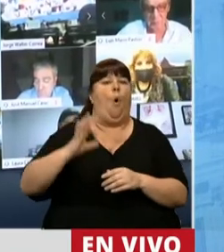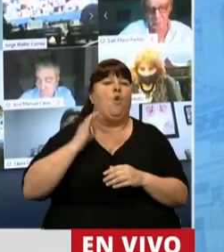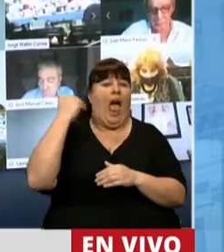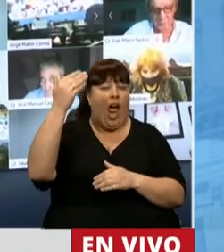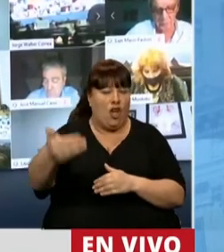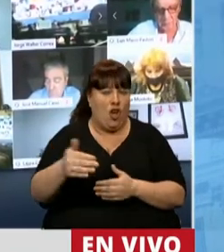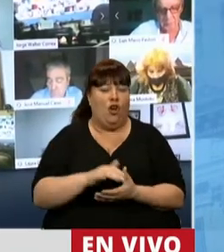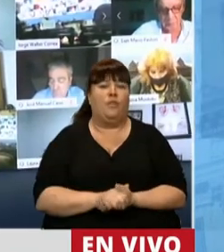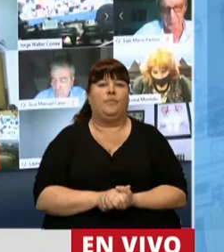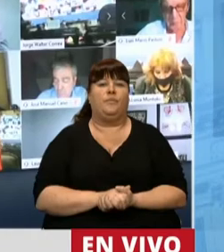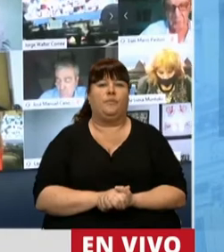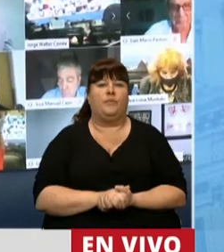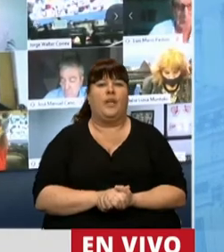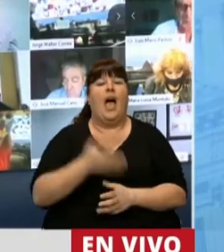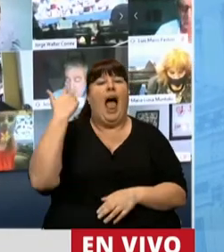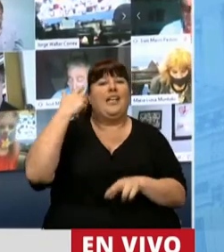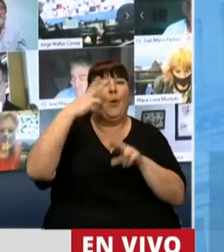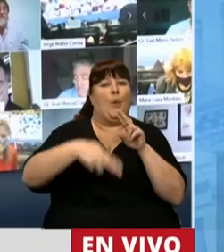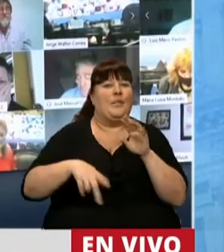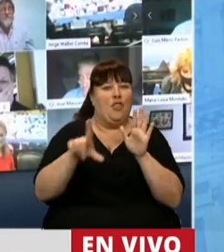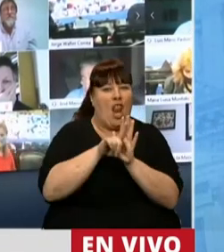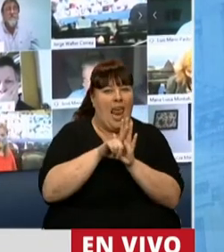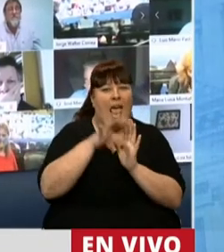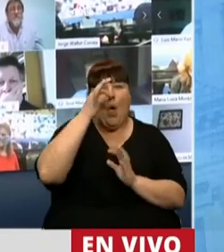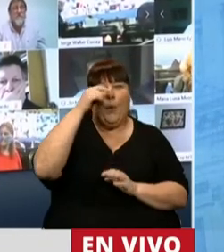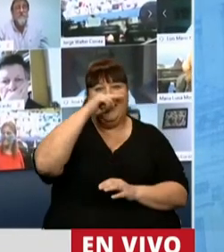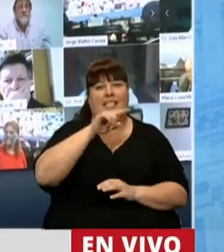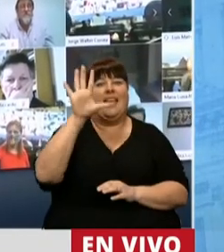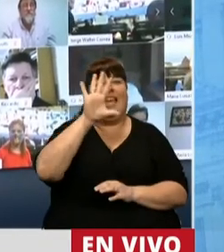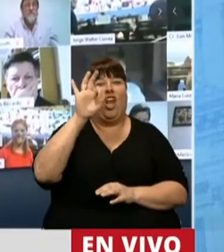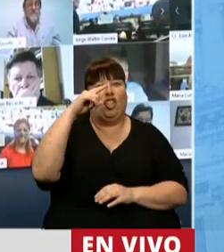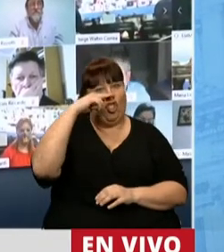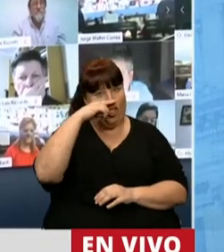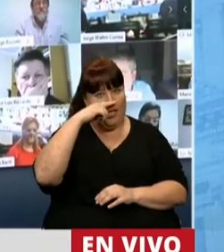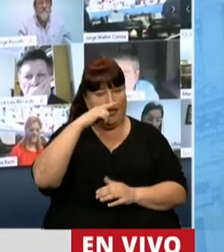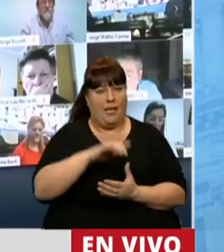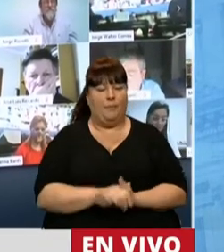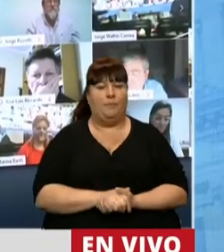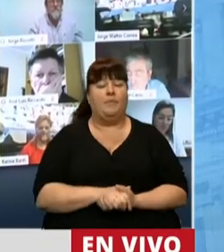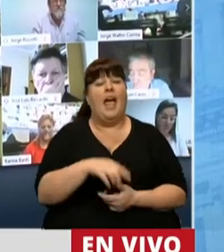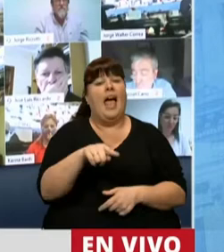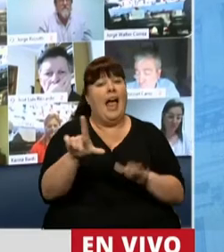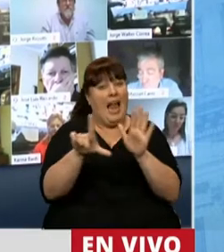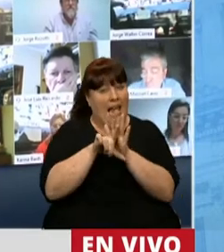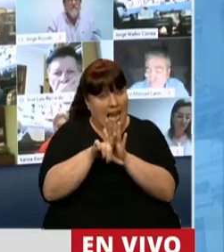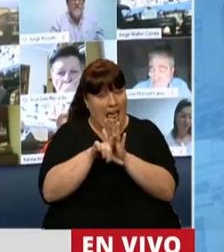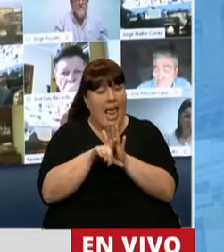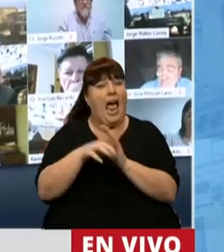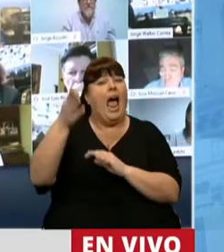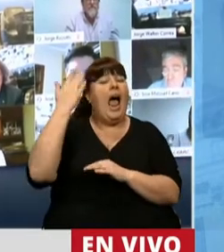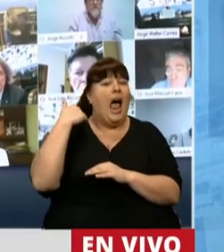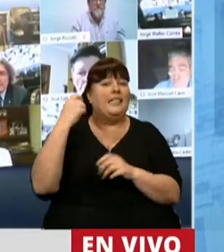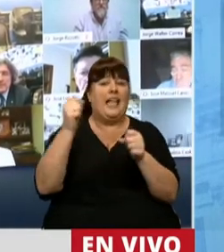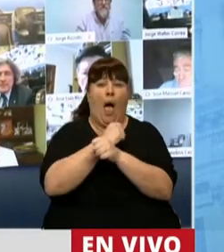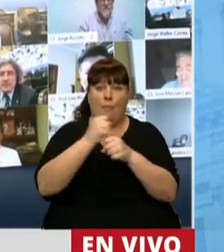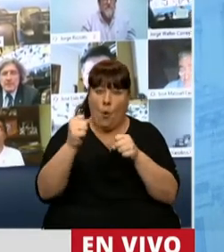días del vencimiento de la ley 27.507. Esta ley, en la oportunidad de